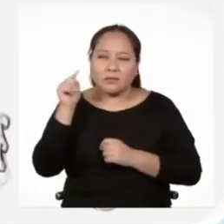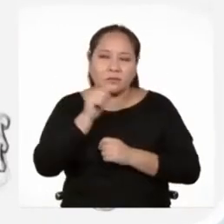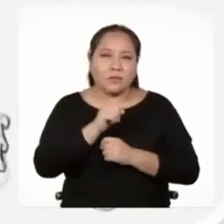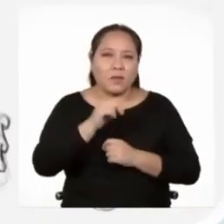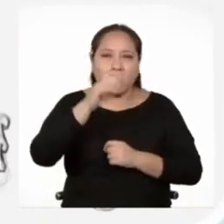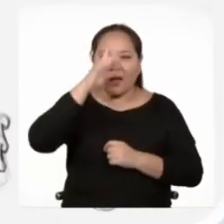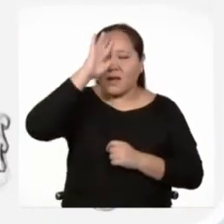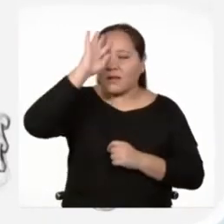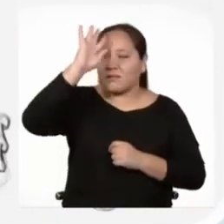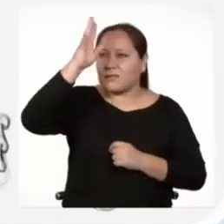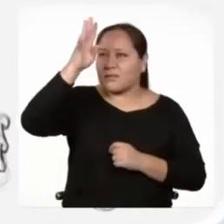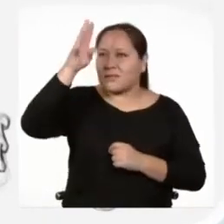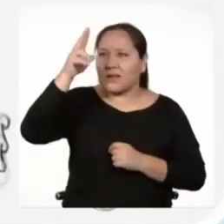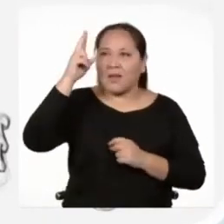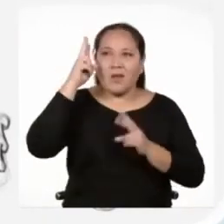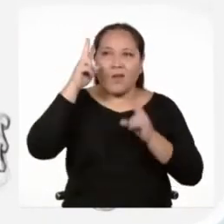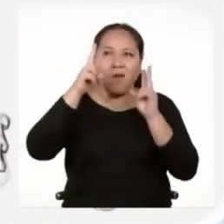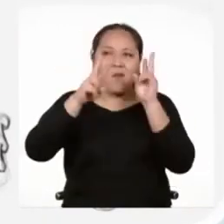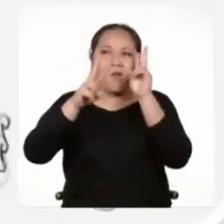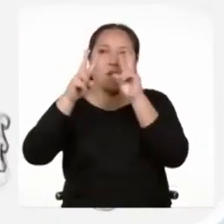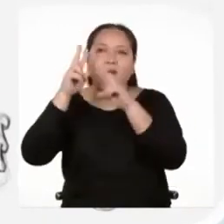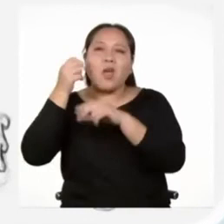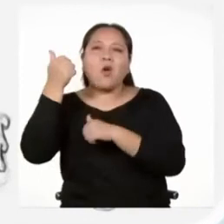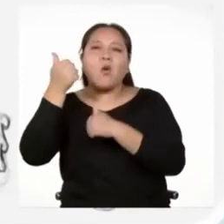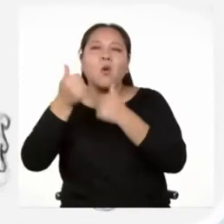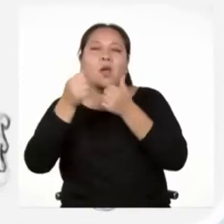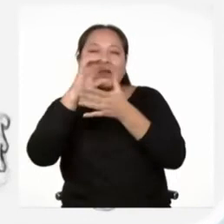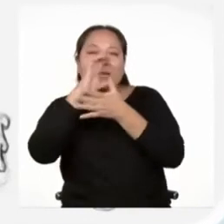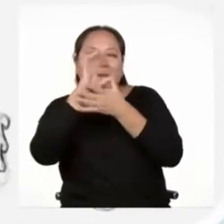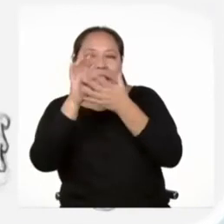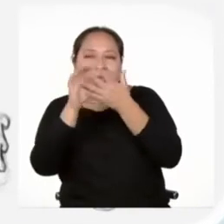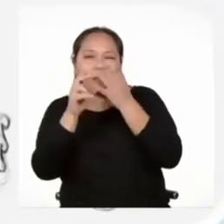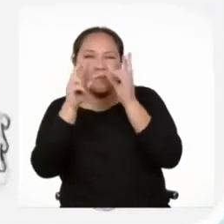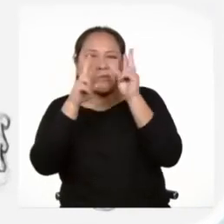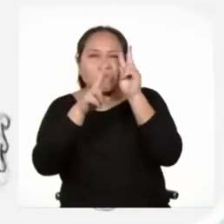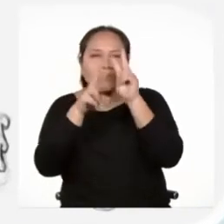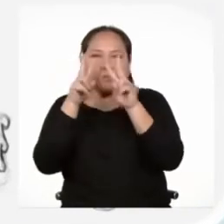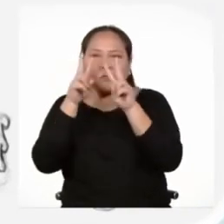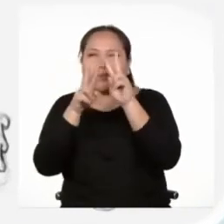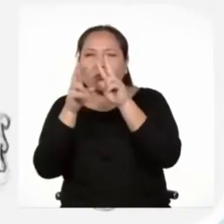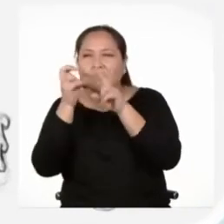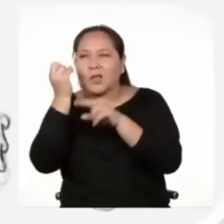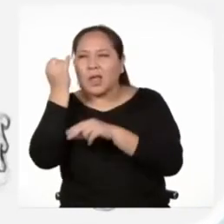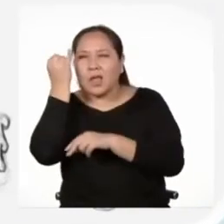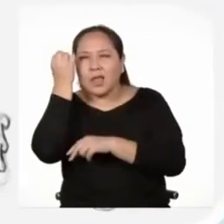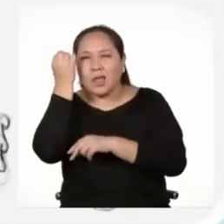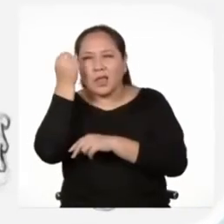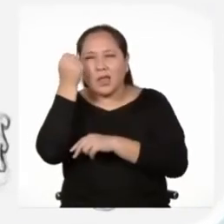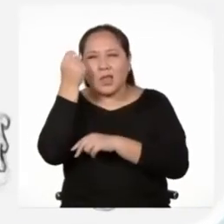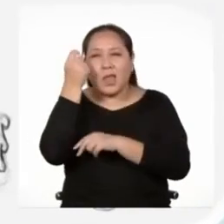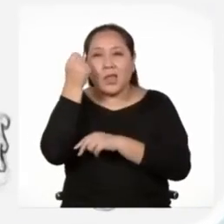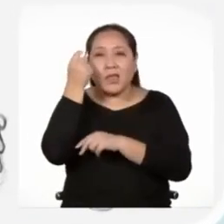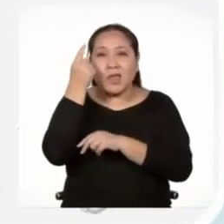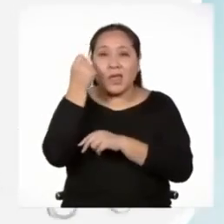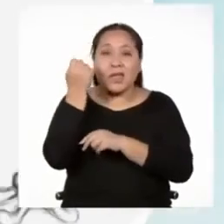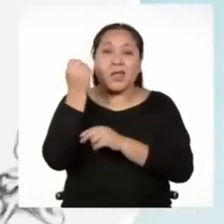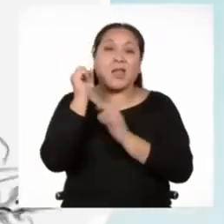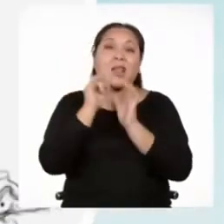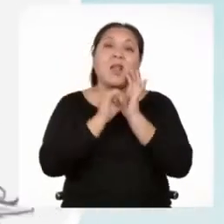creatividad y observar los detalles para poder interpretar el mensaje de la tira cómica.